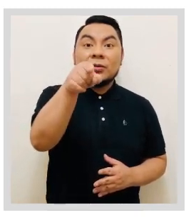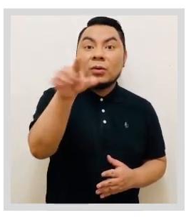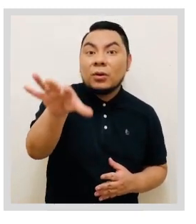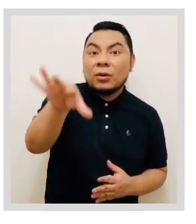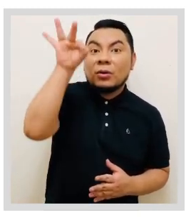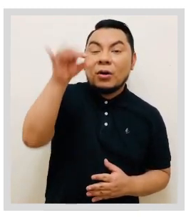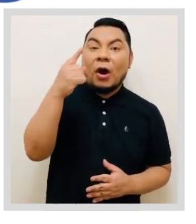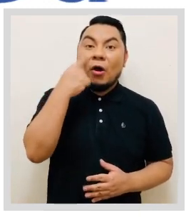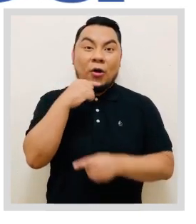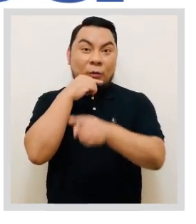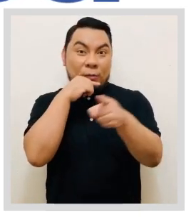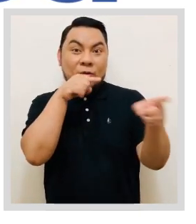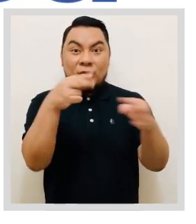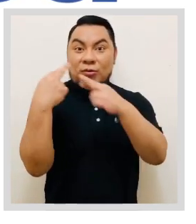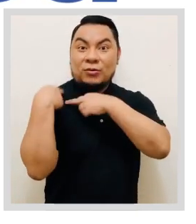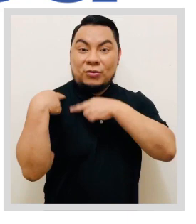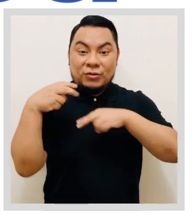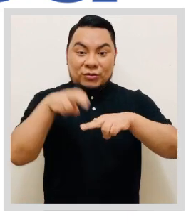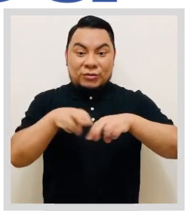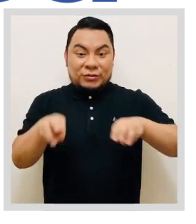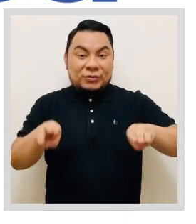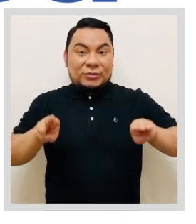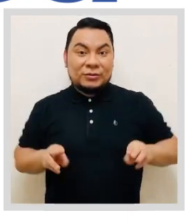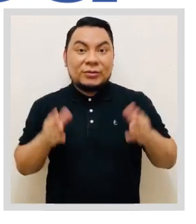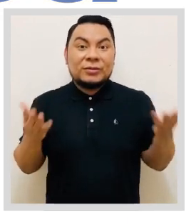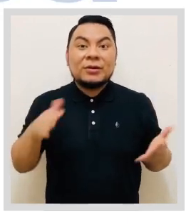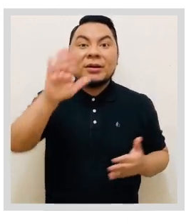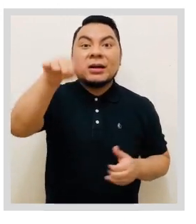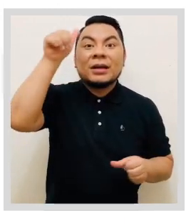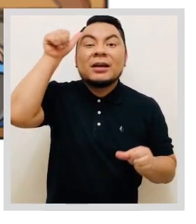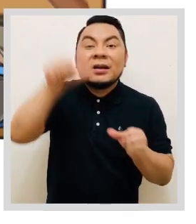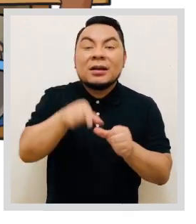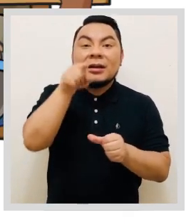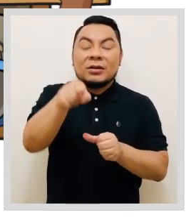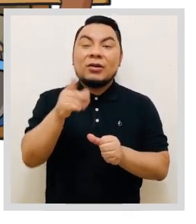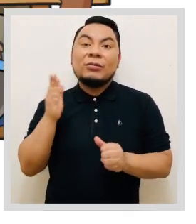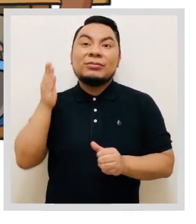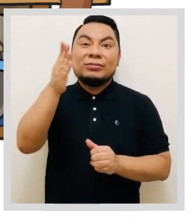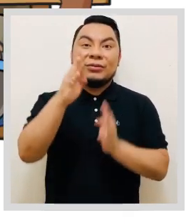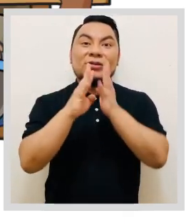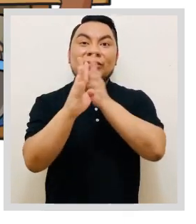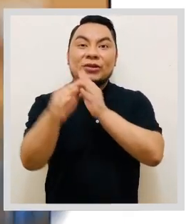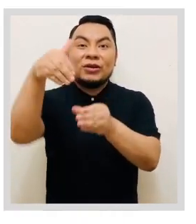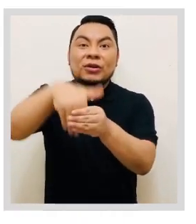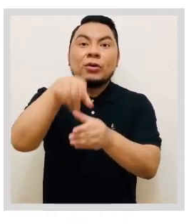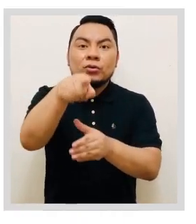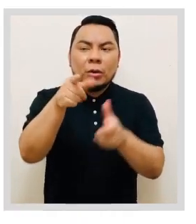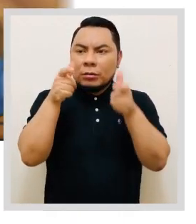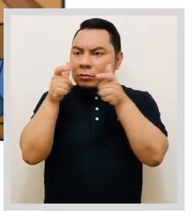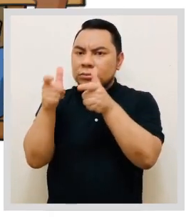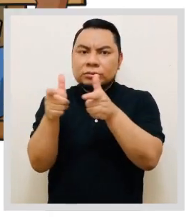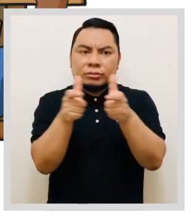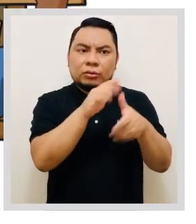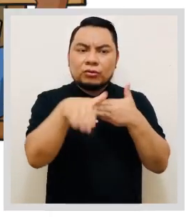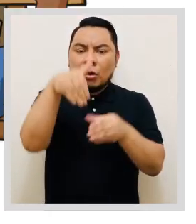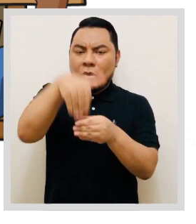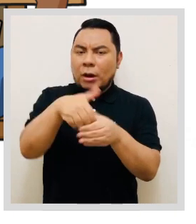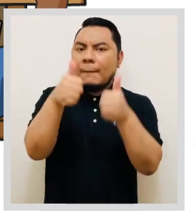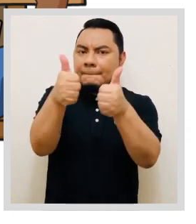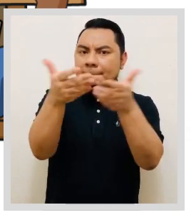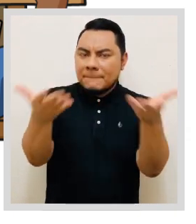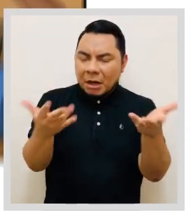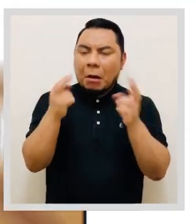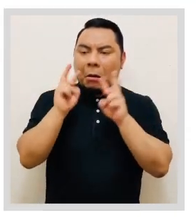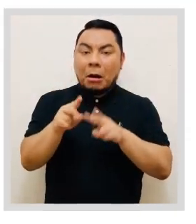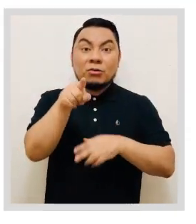Si fuiste designada o designado miembro de mesa, recuerda que en la jornada electoral velarás por el correcto desarrollo del